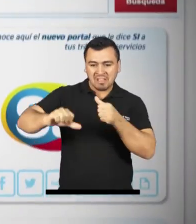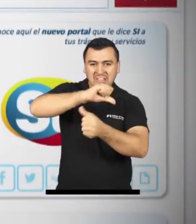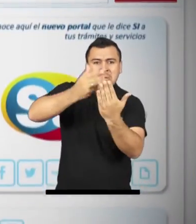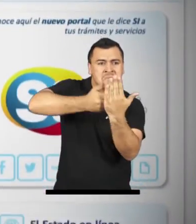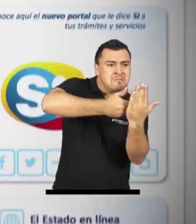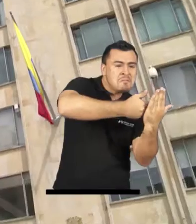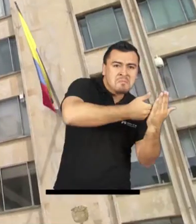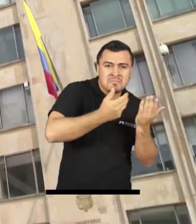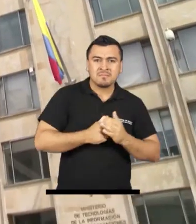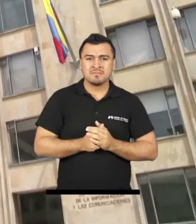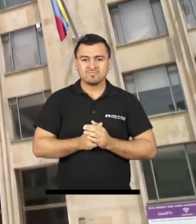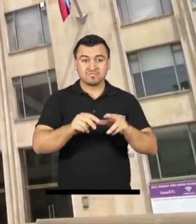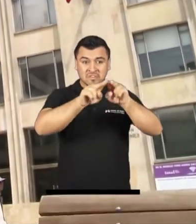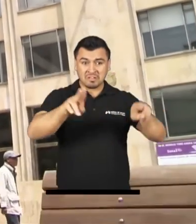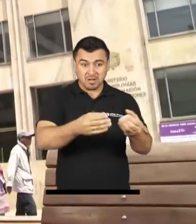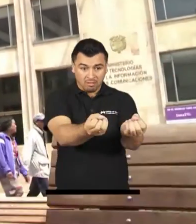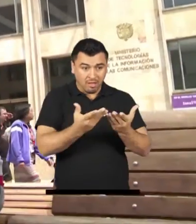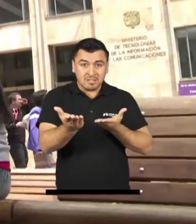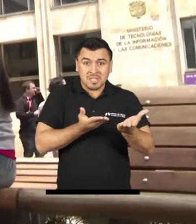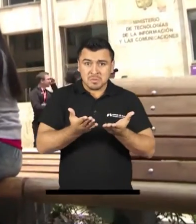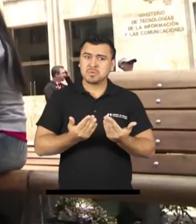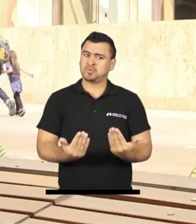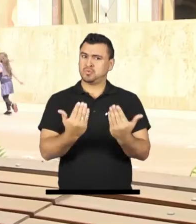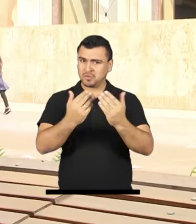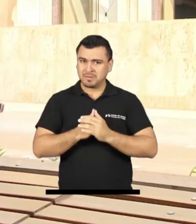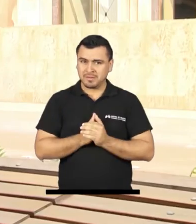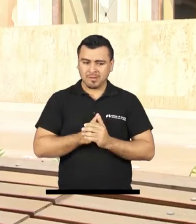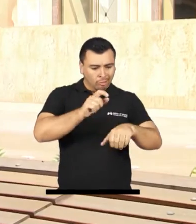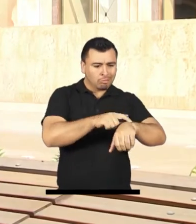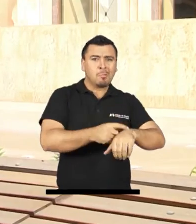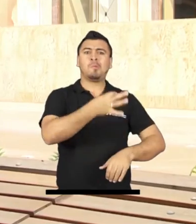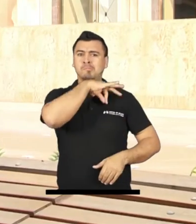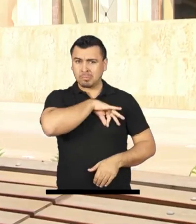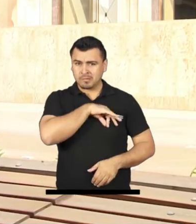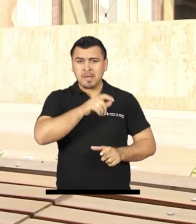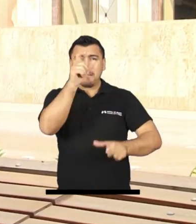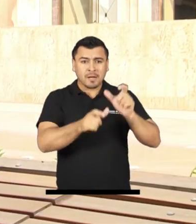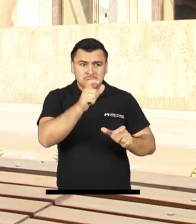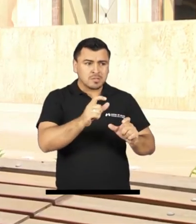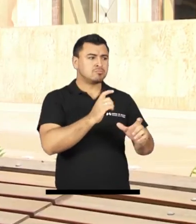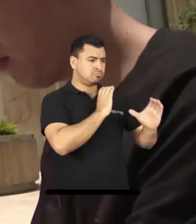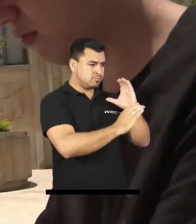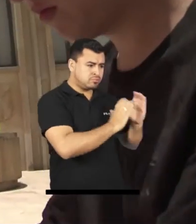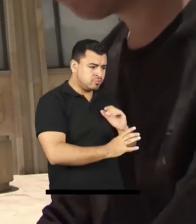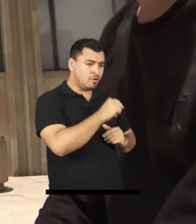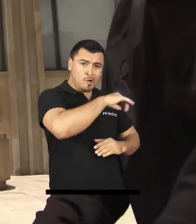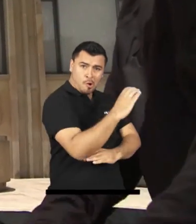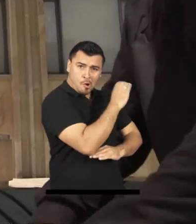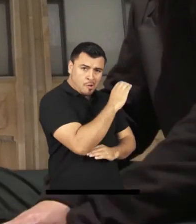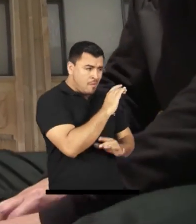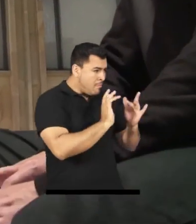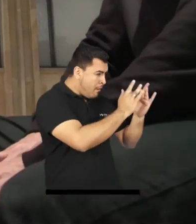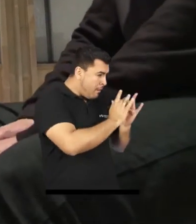hacer trámites, disfrutar de servicios en línea y optimizar nuestro tiempo, comunicarnos con quienes queremos en cualquier